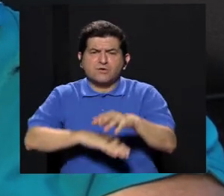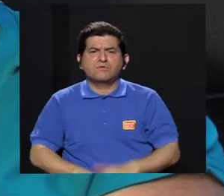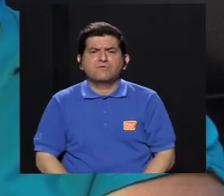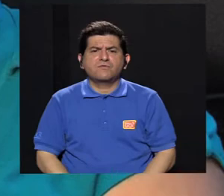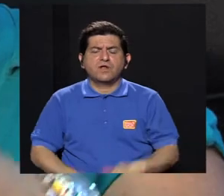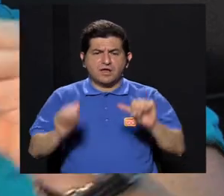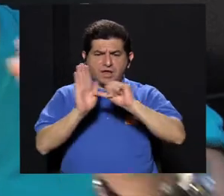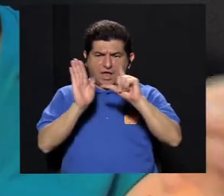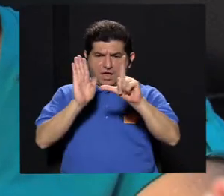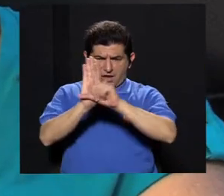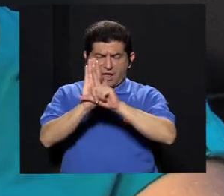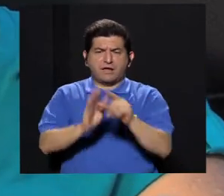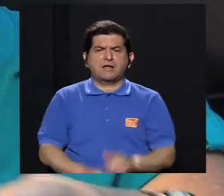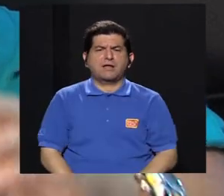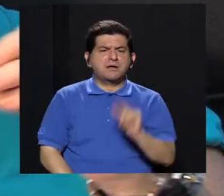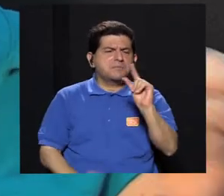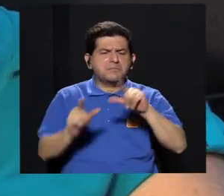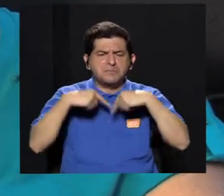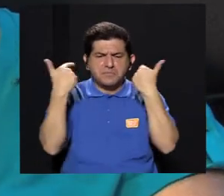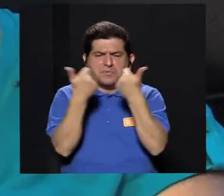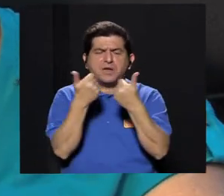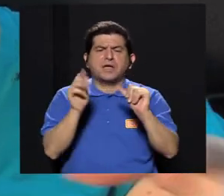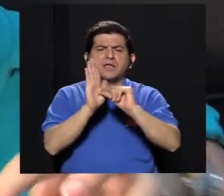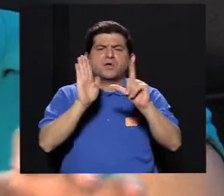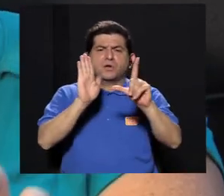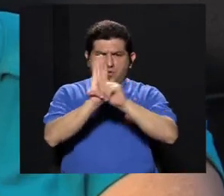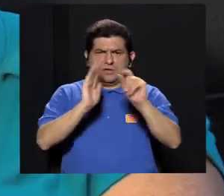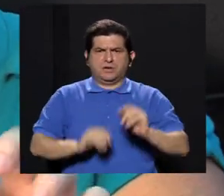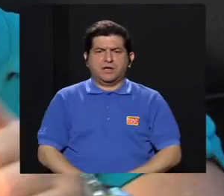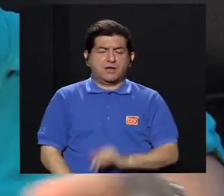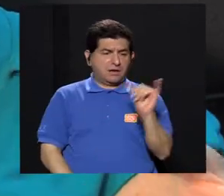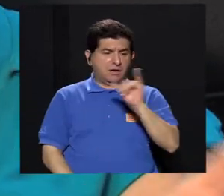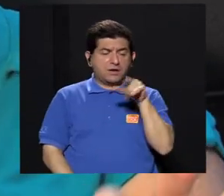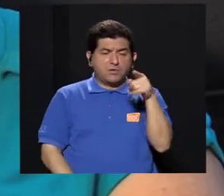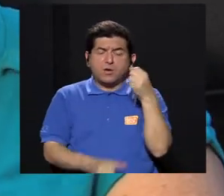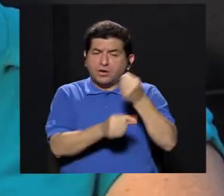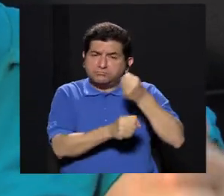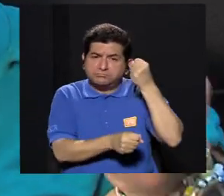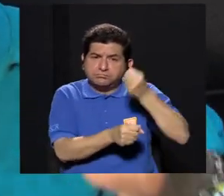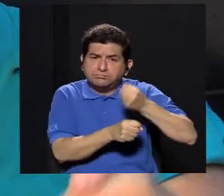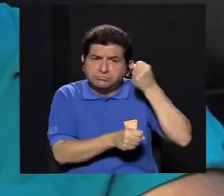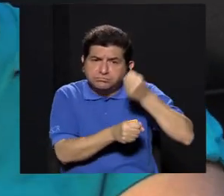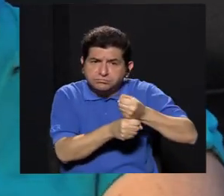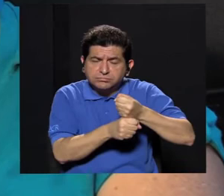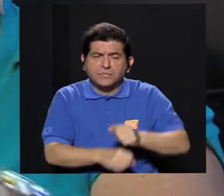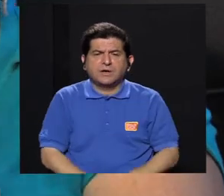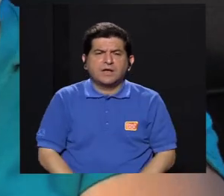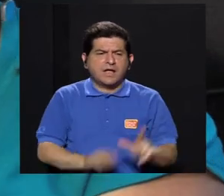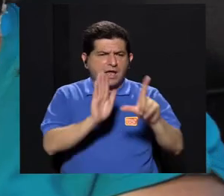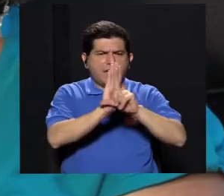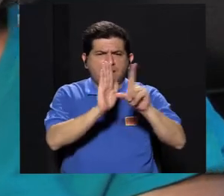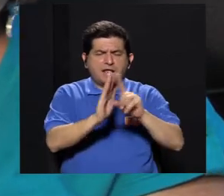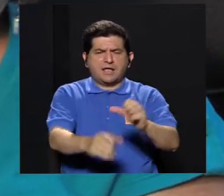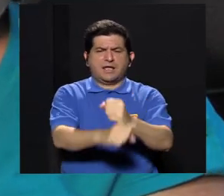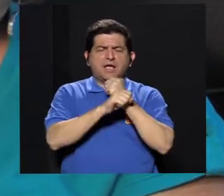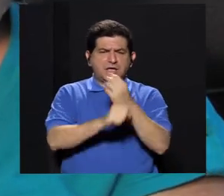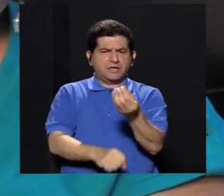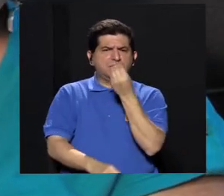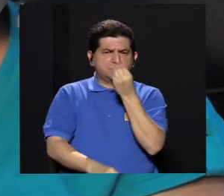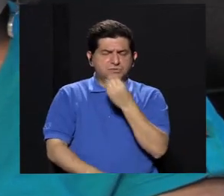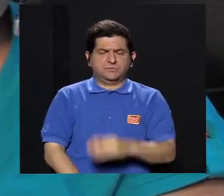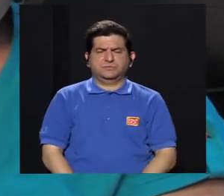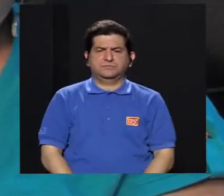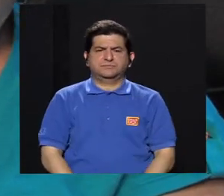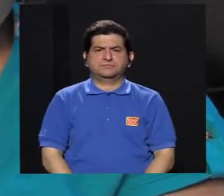teniendo incidencia a nivel de asamblea legislativa. Hay un pequeño grupo a nivel de asamblea legislativa que también están trabajando en